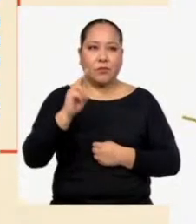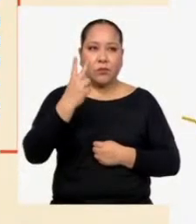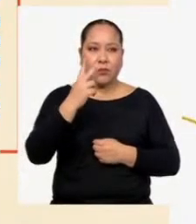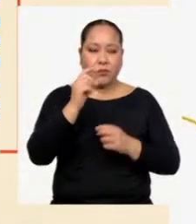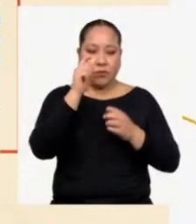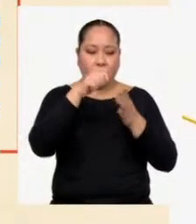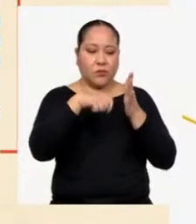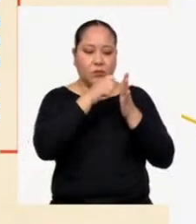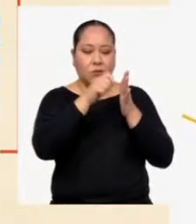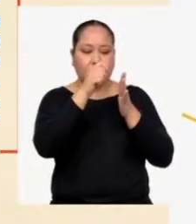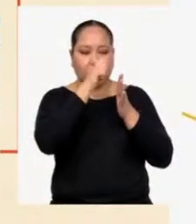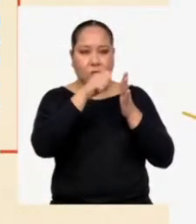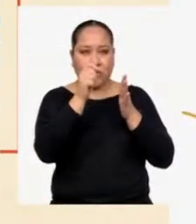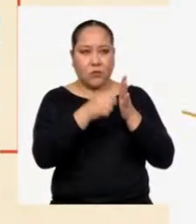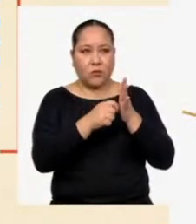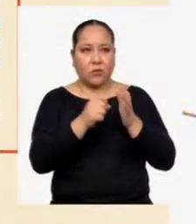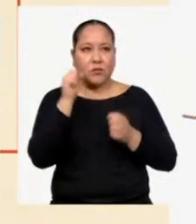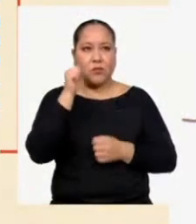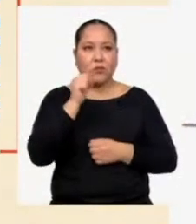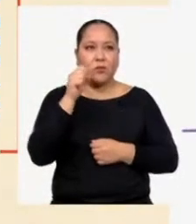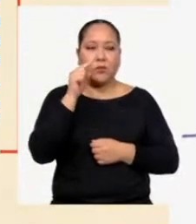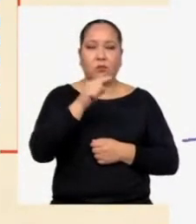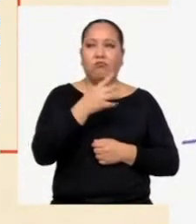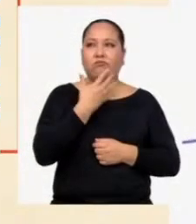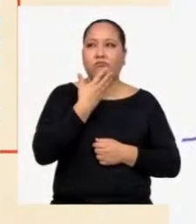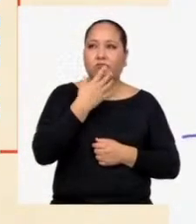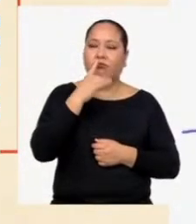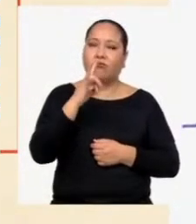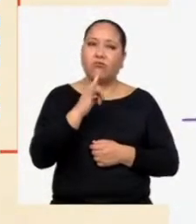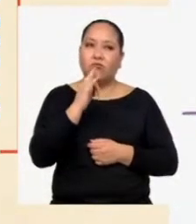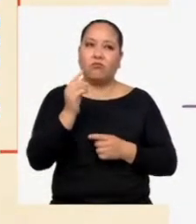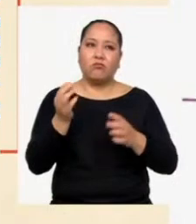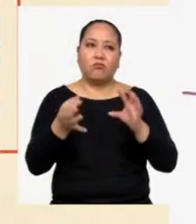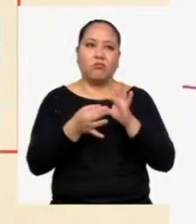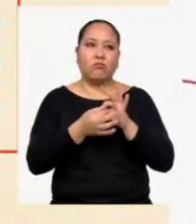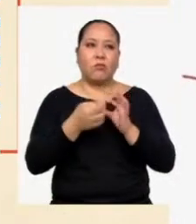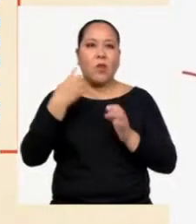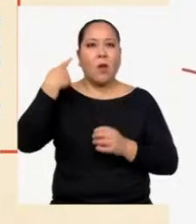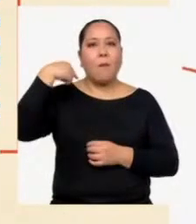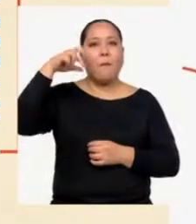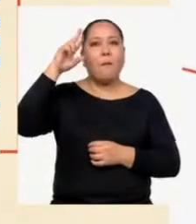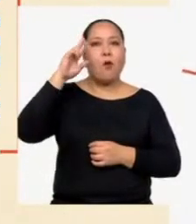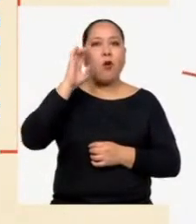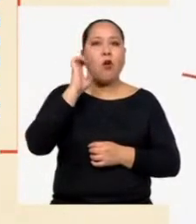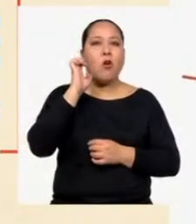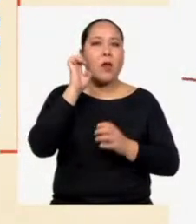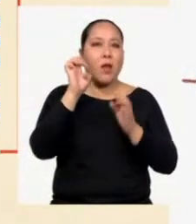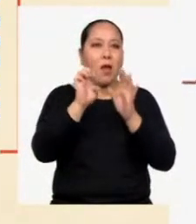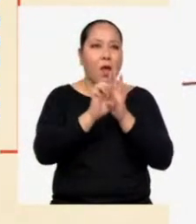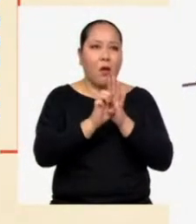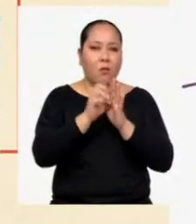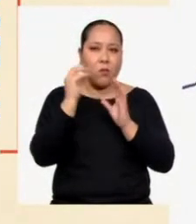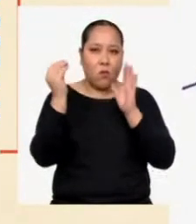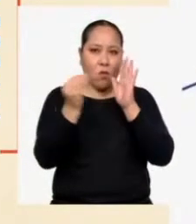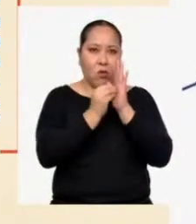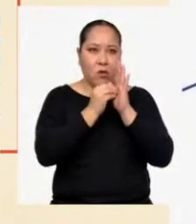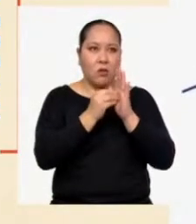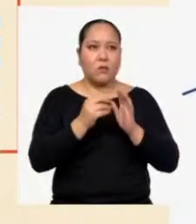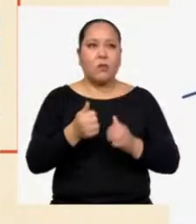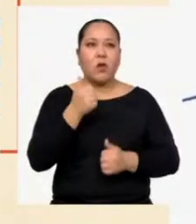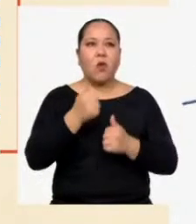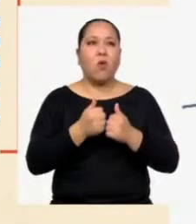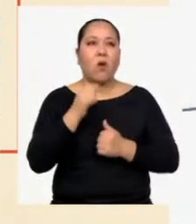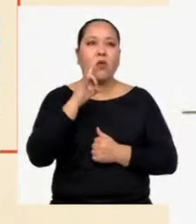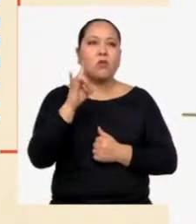asterisco? Sí, ahí podría utilizar el conector por ejemplo Muy bien, ¿y qué conector